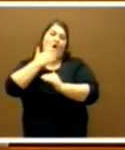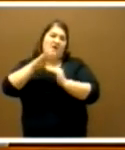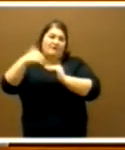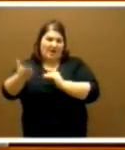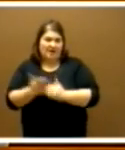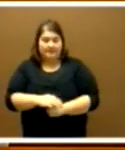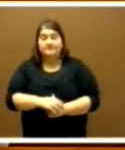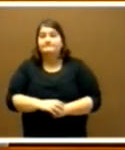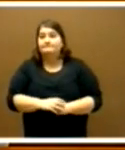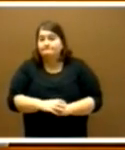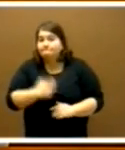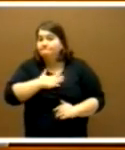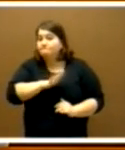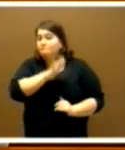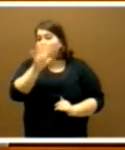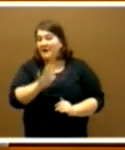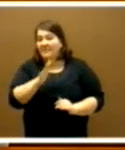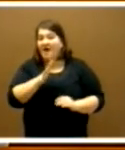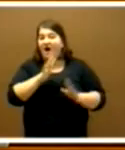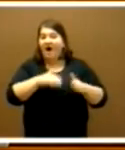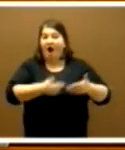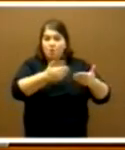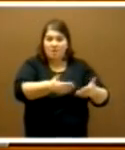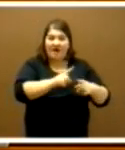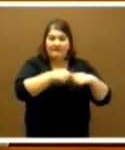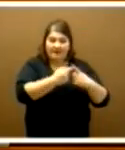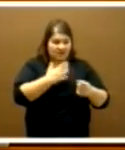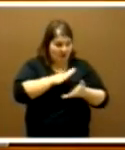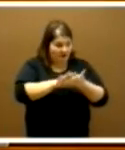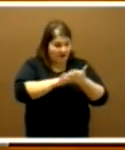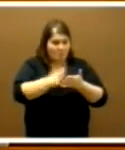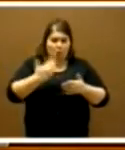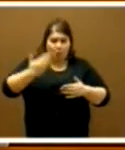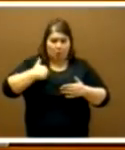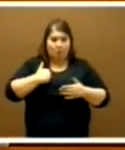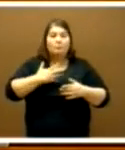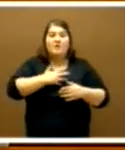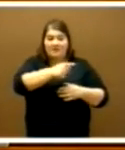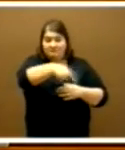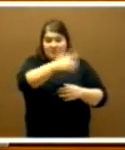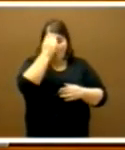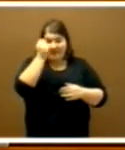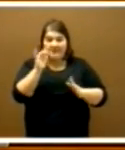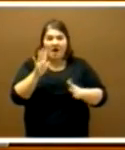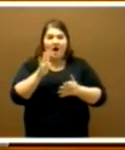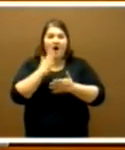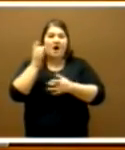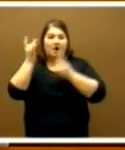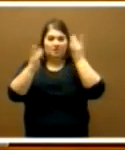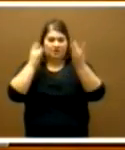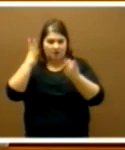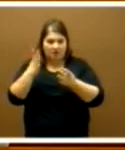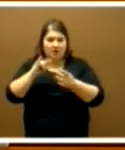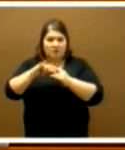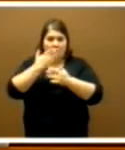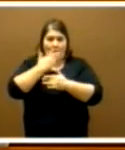parece que, bueno, sobre todo lo de las ayudas a la familia, hace tiempo que lo hablamos aquí, pues se le puede haber olvidado. Pero lo de las actividades extraescolares se